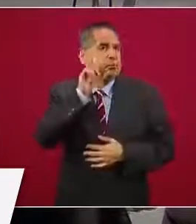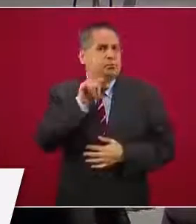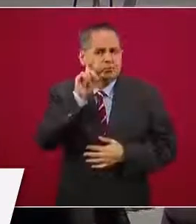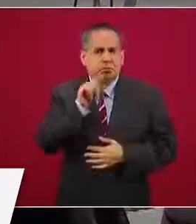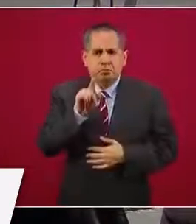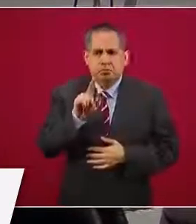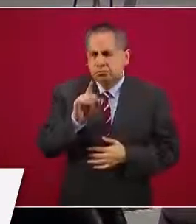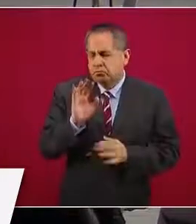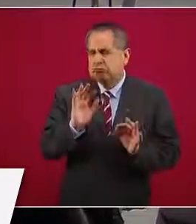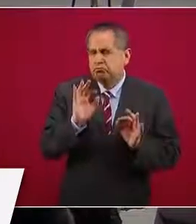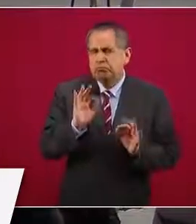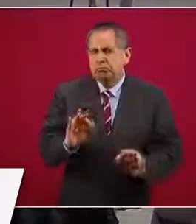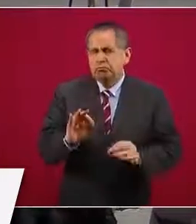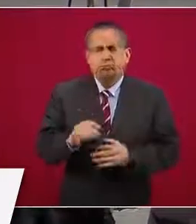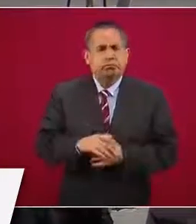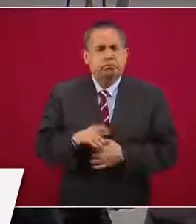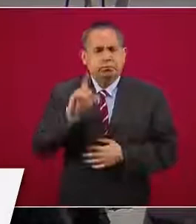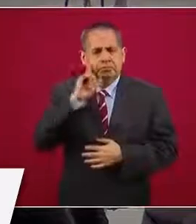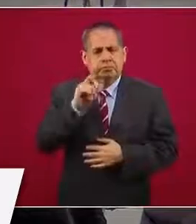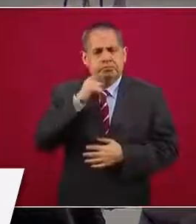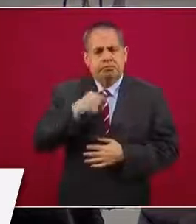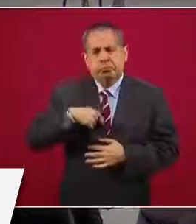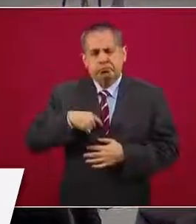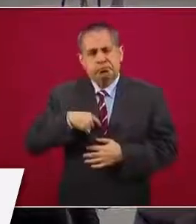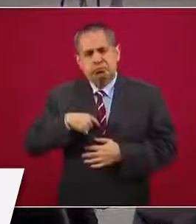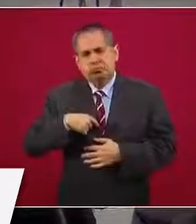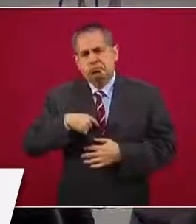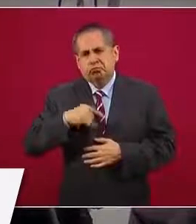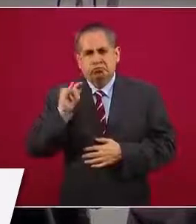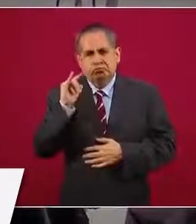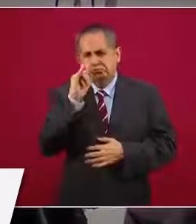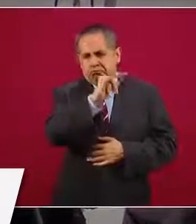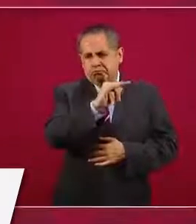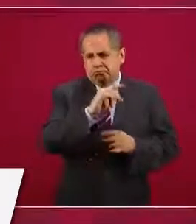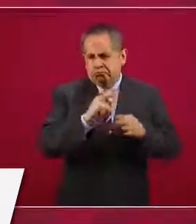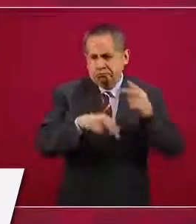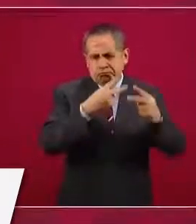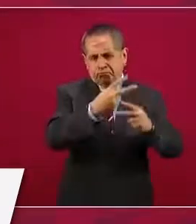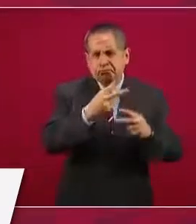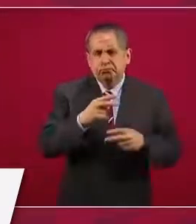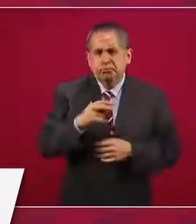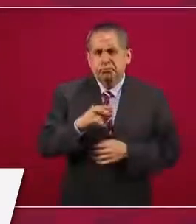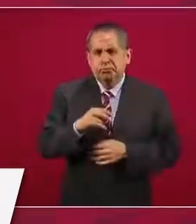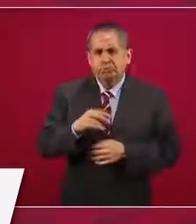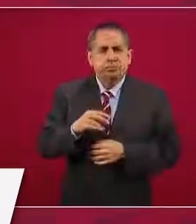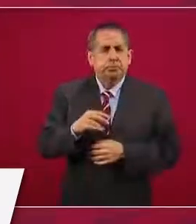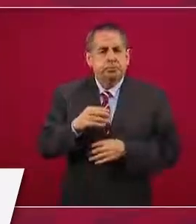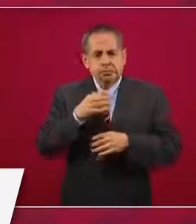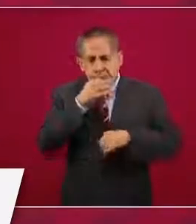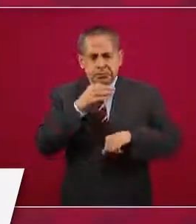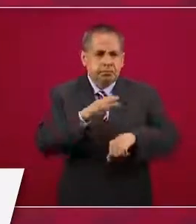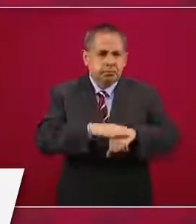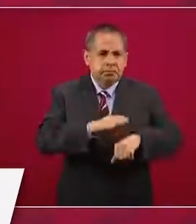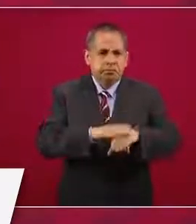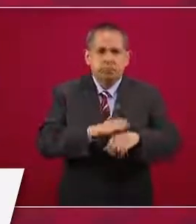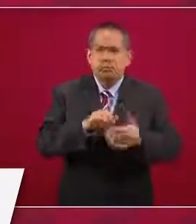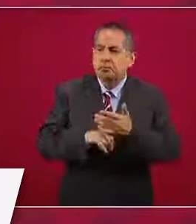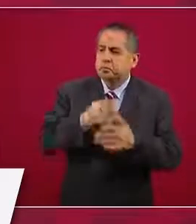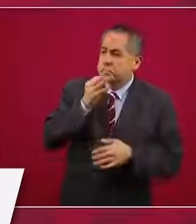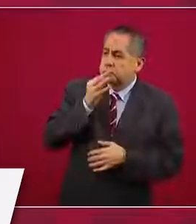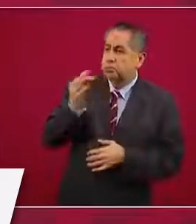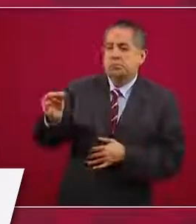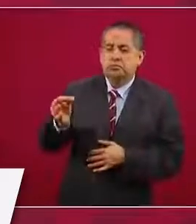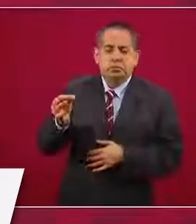voy a salir, se va a informar, a notificar al Senado